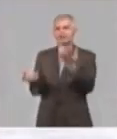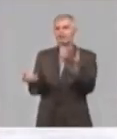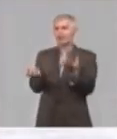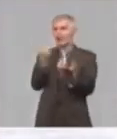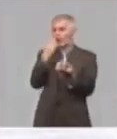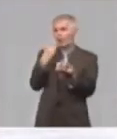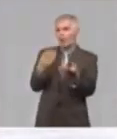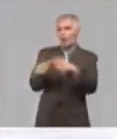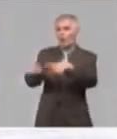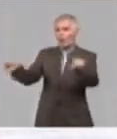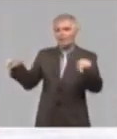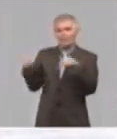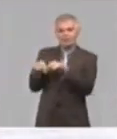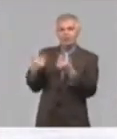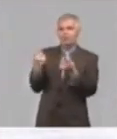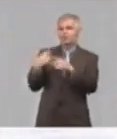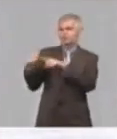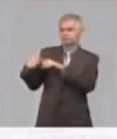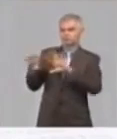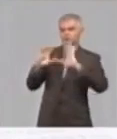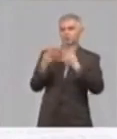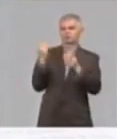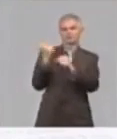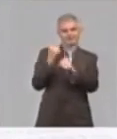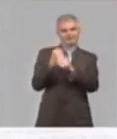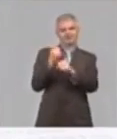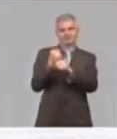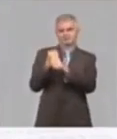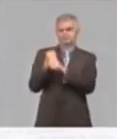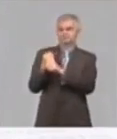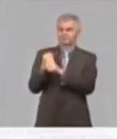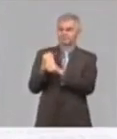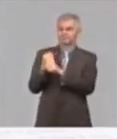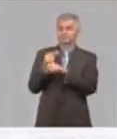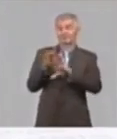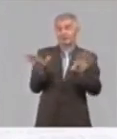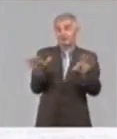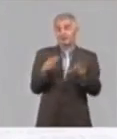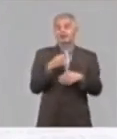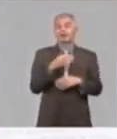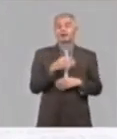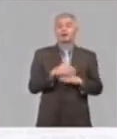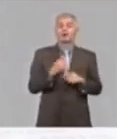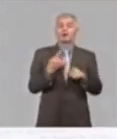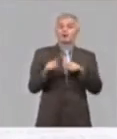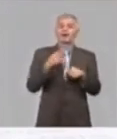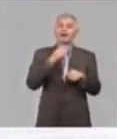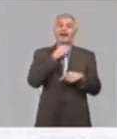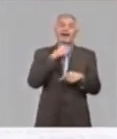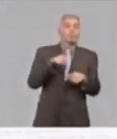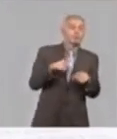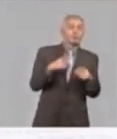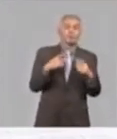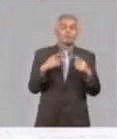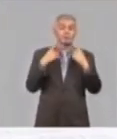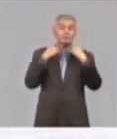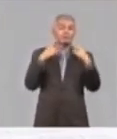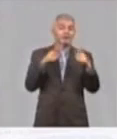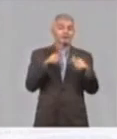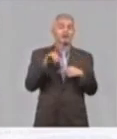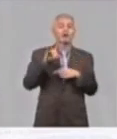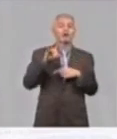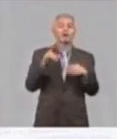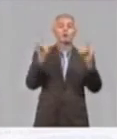áreas de elaboración, en toda esa parte se fue trabajando. Un ejemplo importante me parece que es la UCI. En la